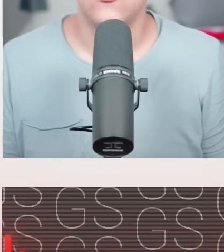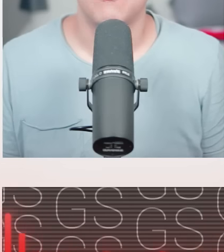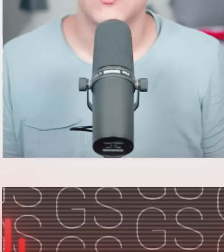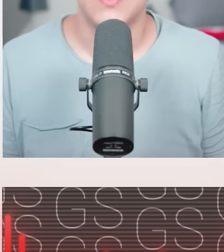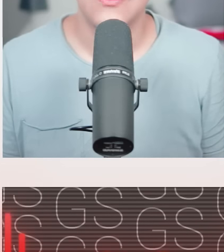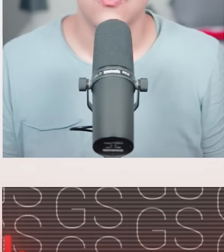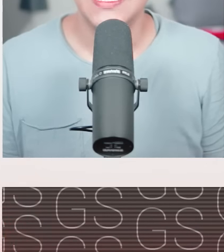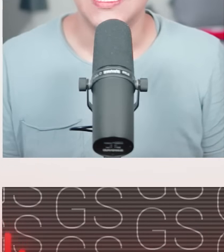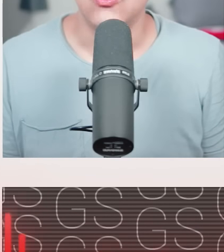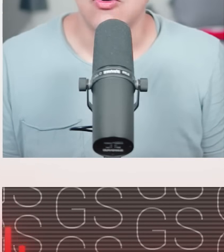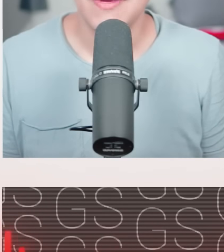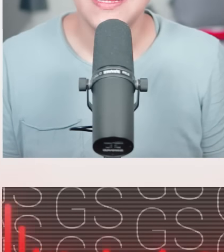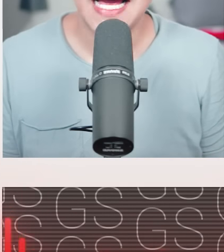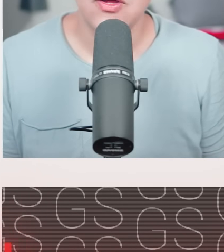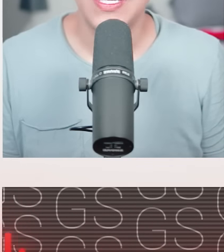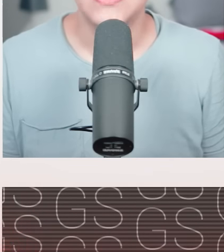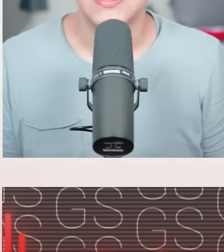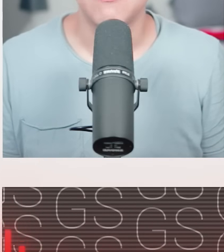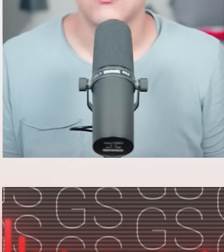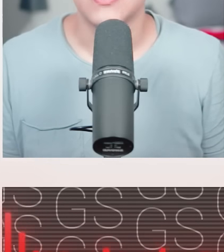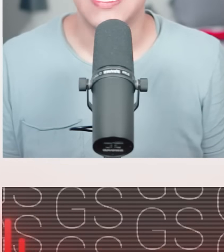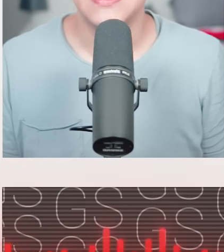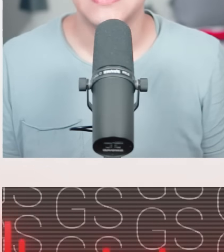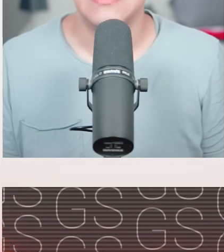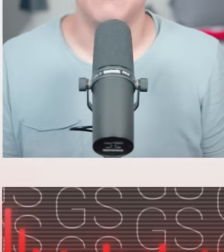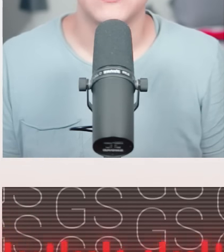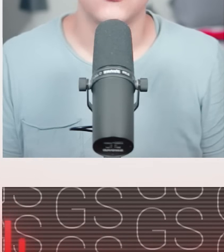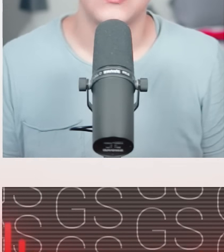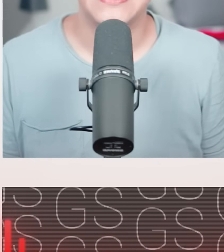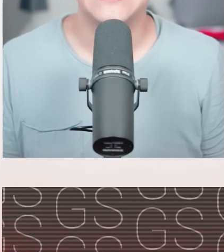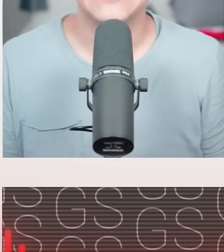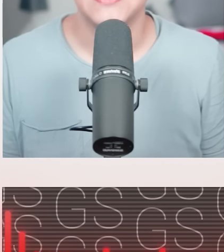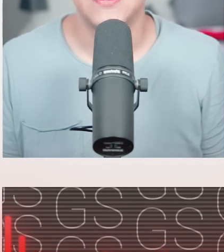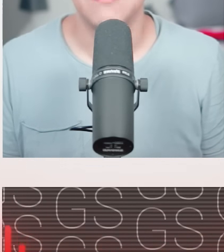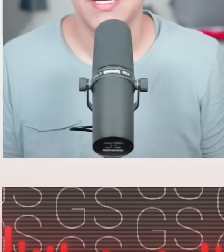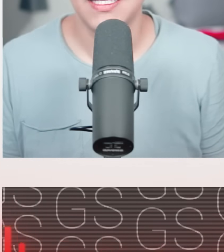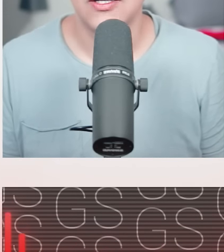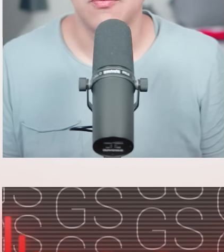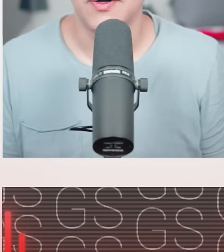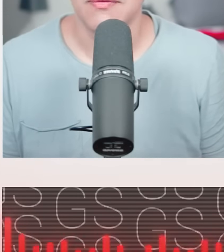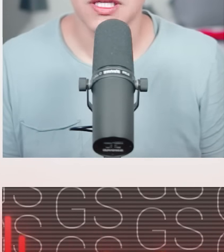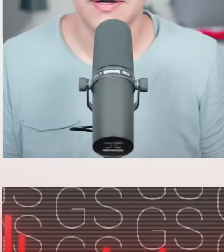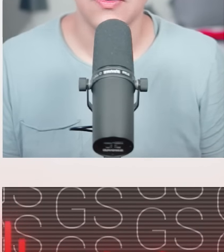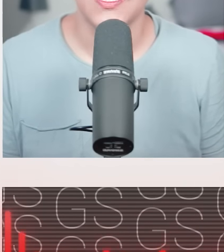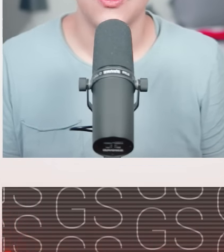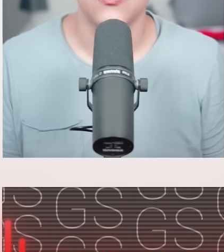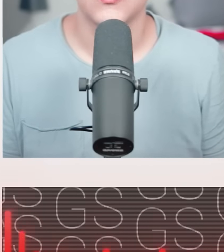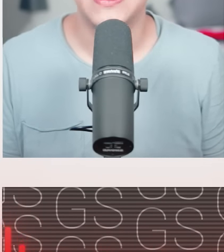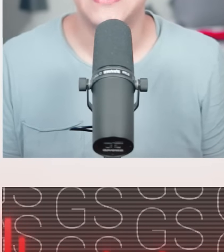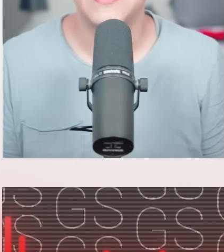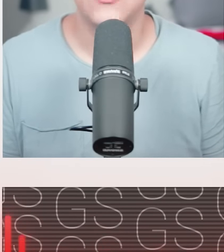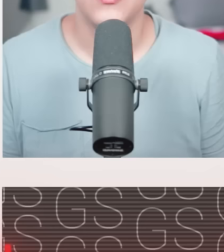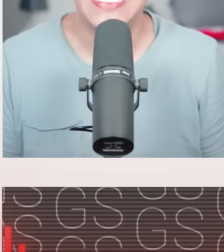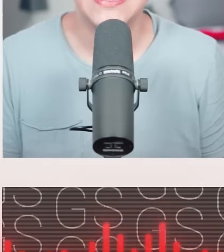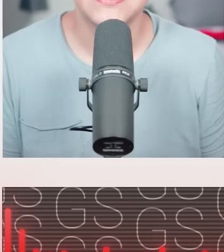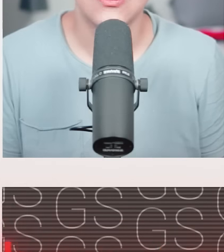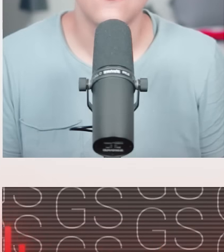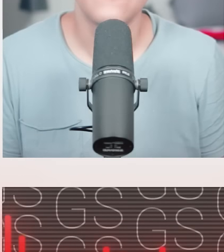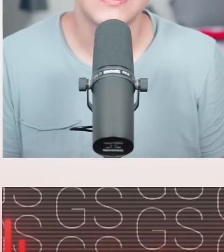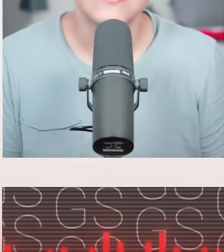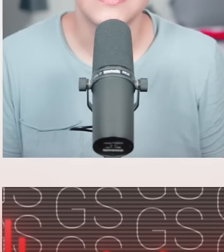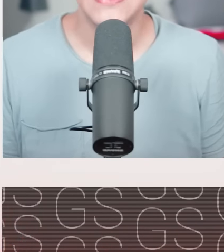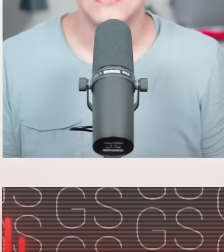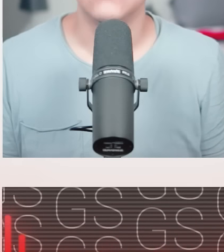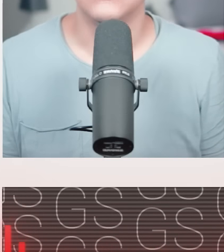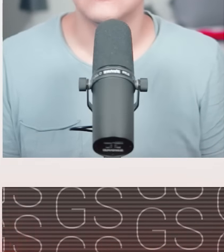presidente López Obrador y no ha aumentado en términos reales el precio de la electricidad en México, pero vamos a ver lo que se dio a conocer el día de hoy en esta